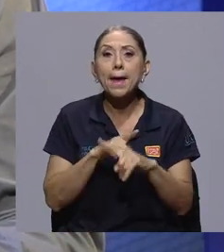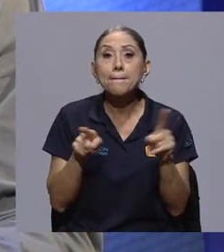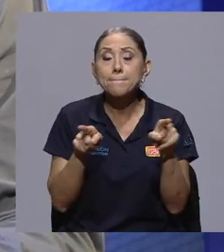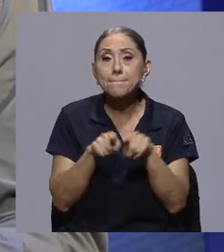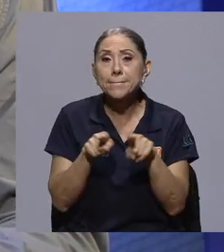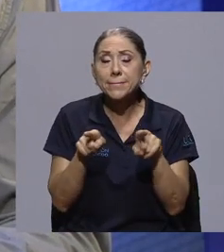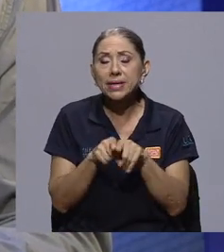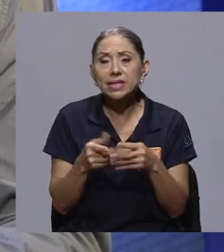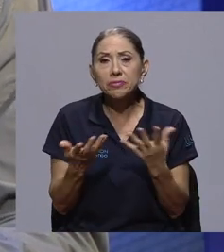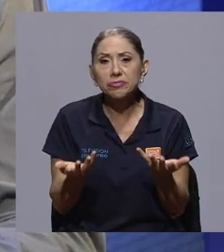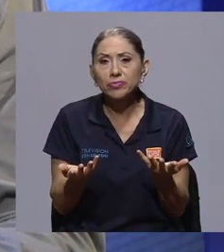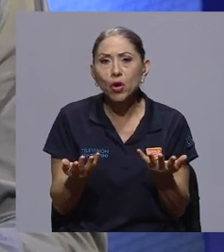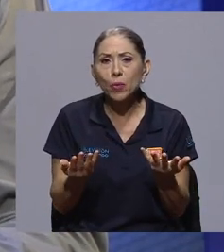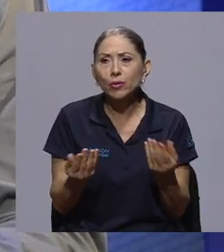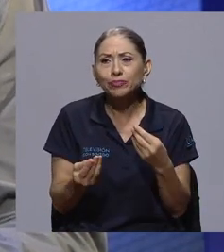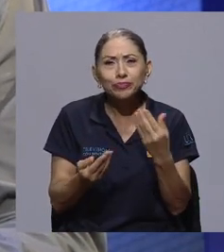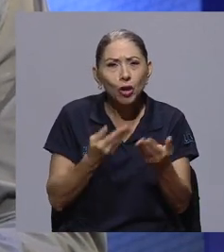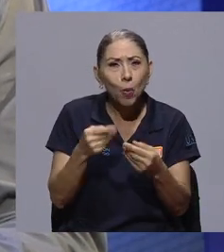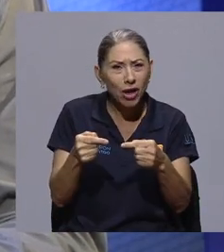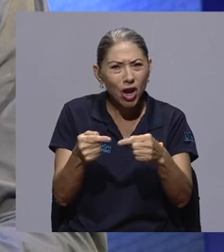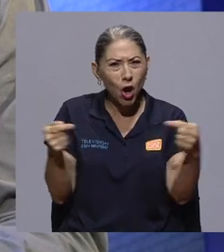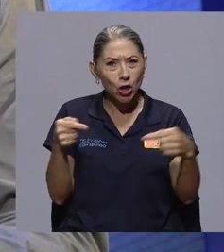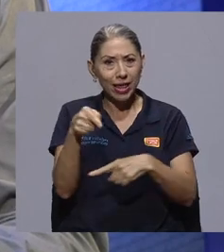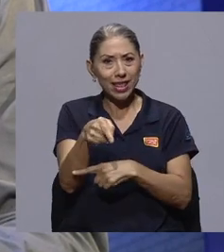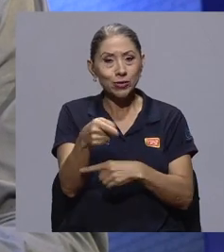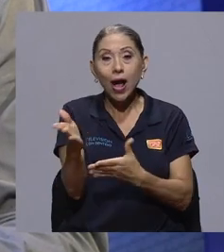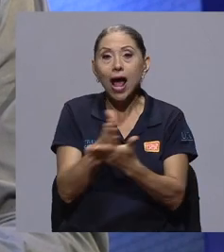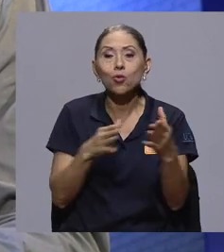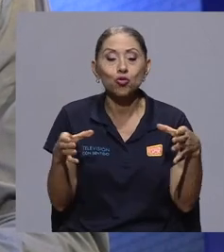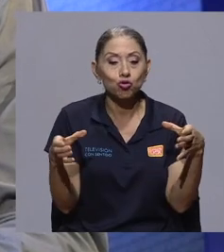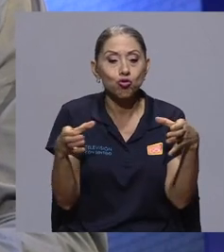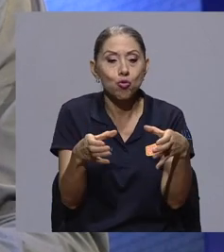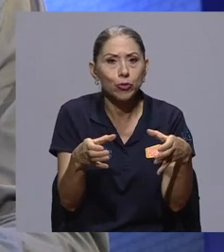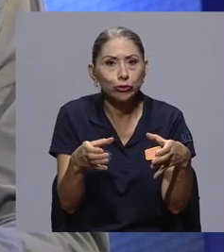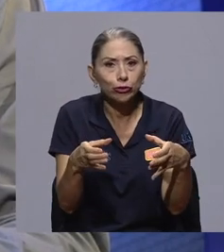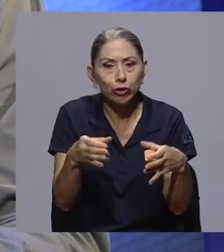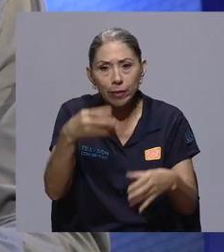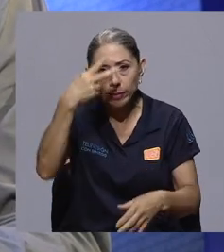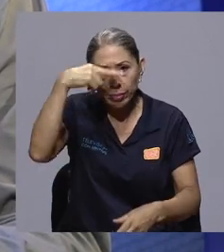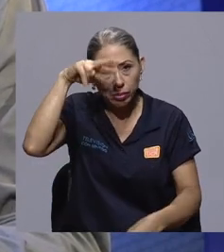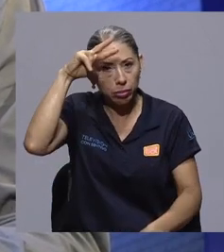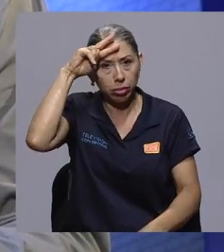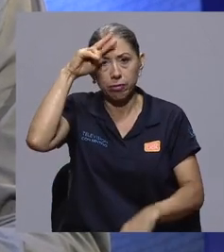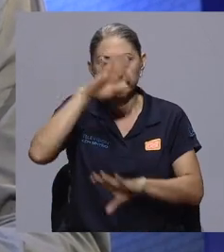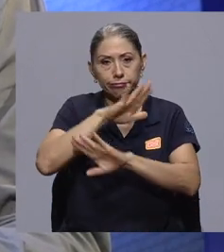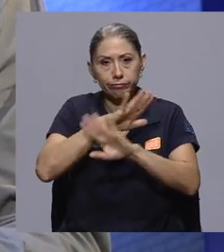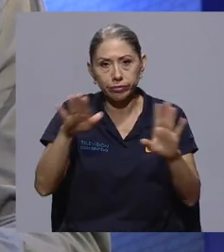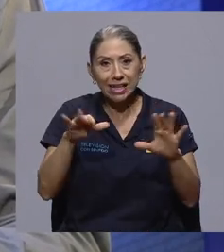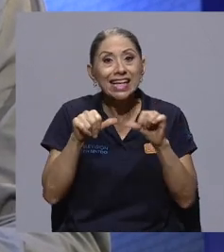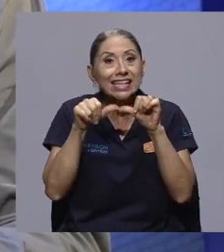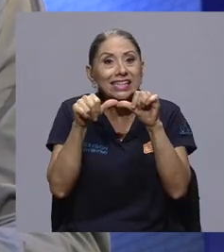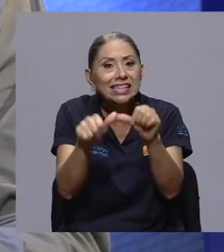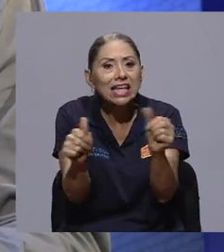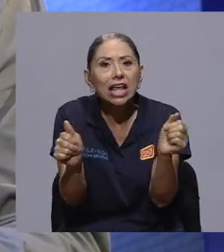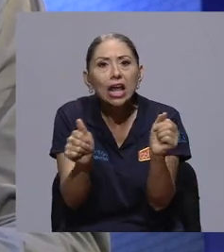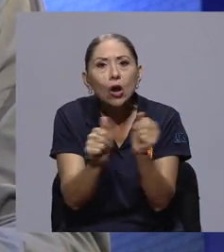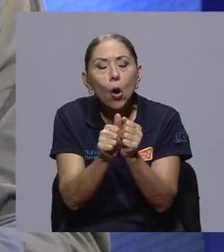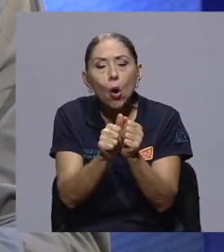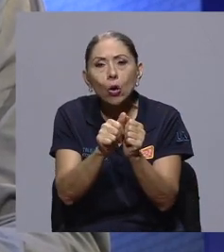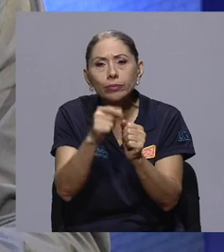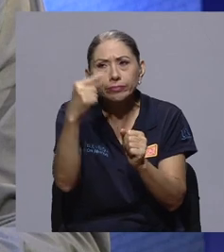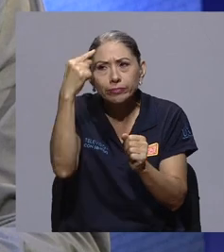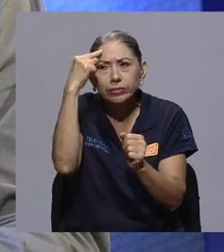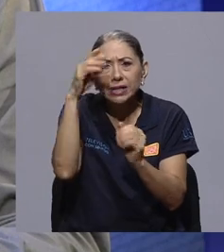Pero por el otro lado, contra, hay ciertos grupos que tienen un desconocimiento general, que siguen con estos estigmas y estos